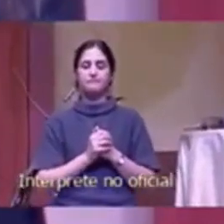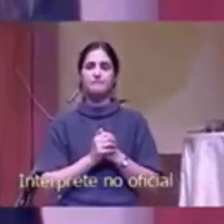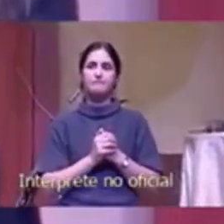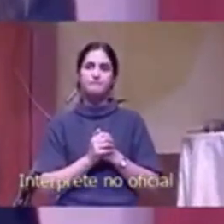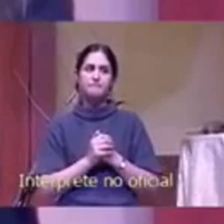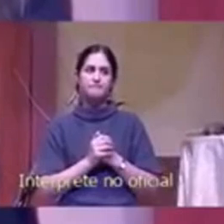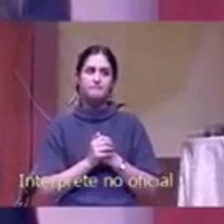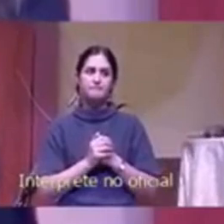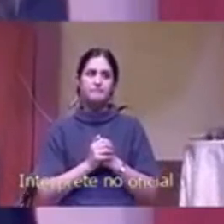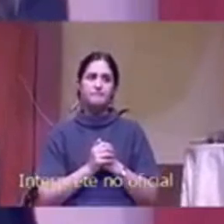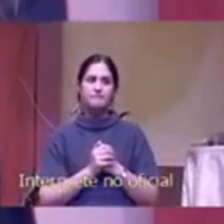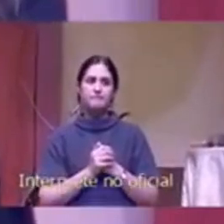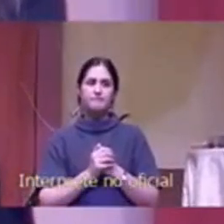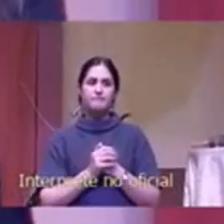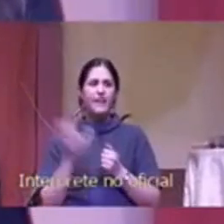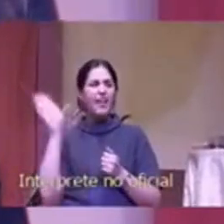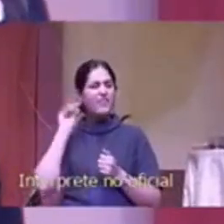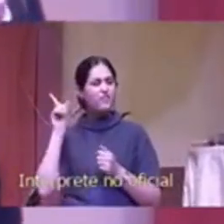grita